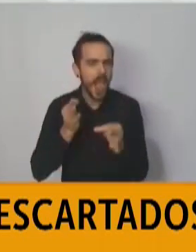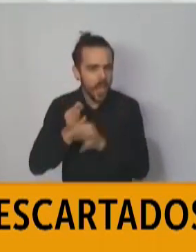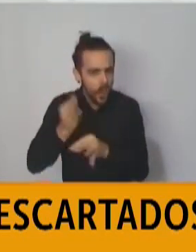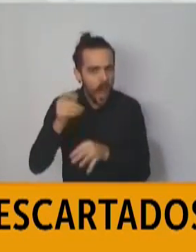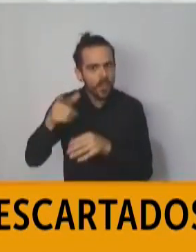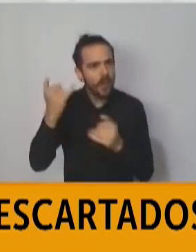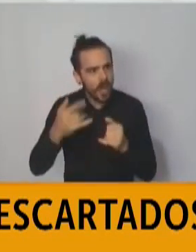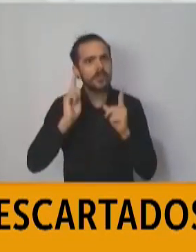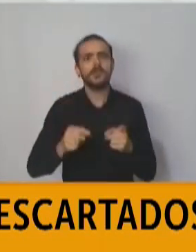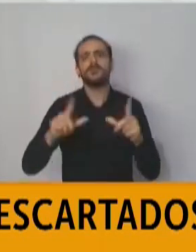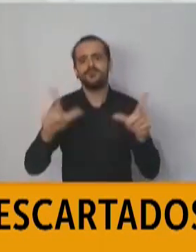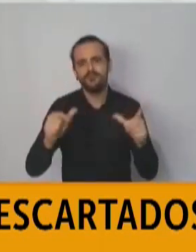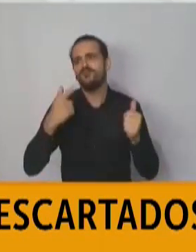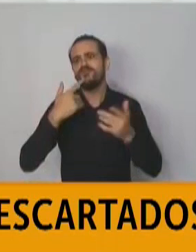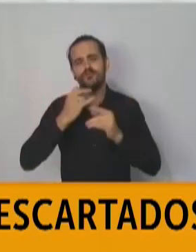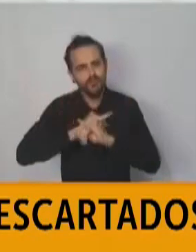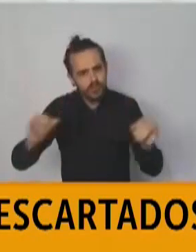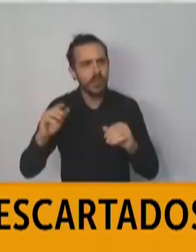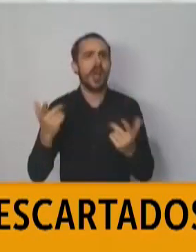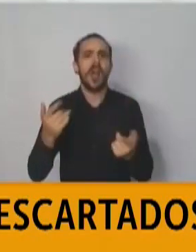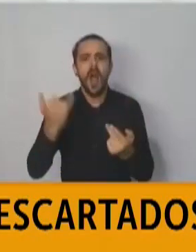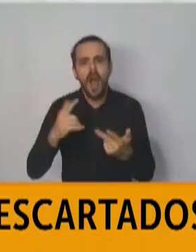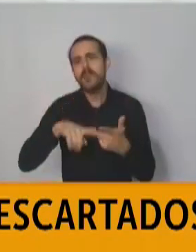televisivos y portales digitales.